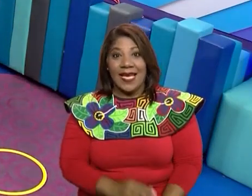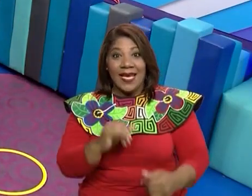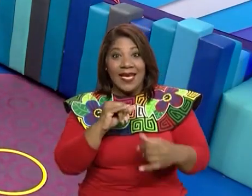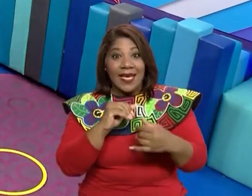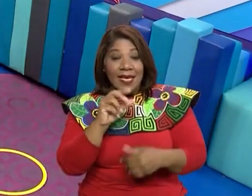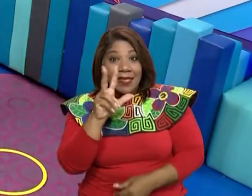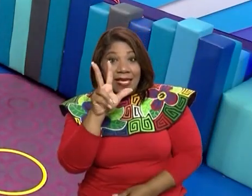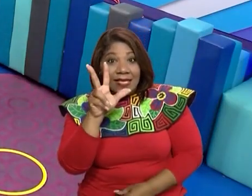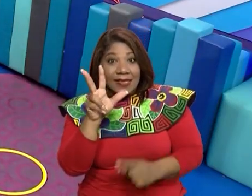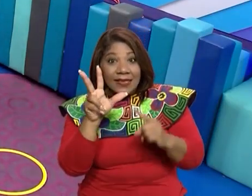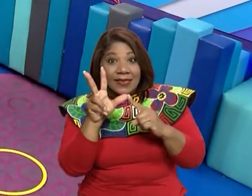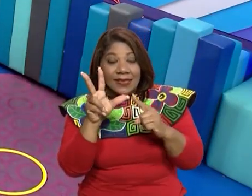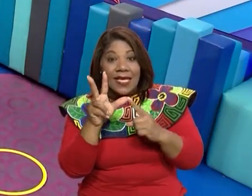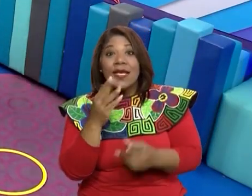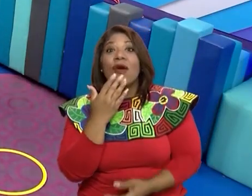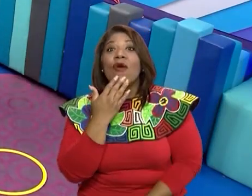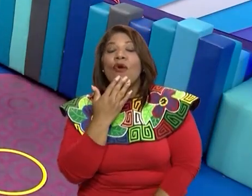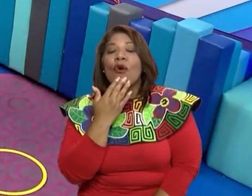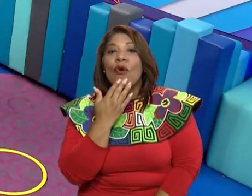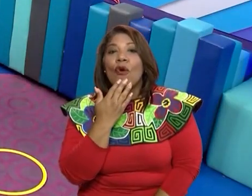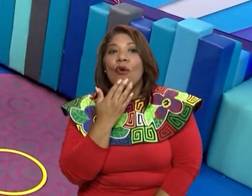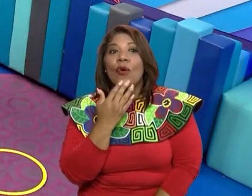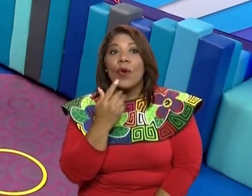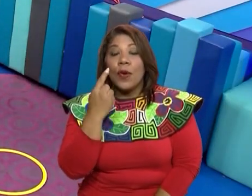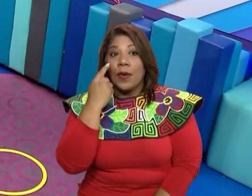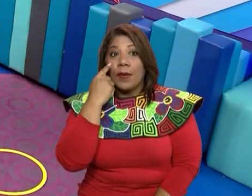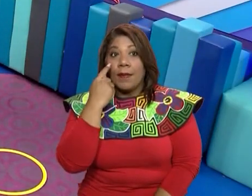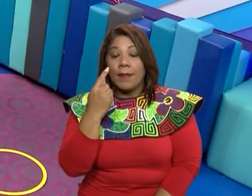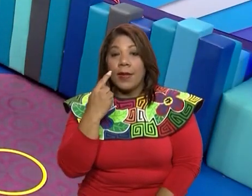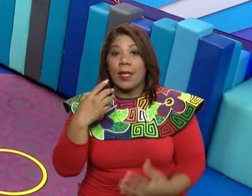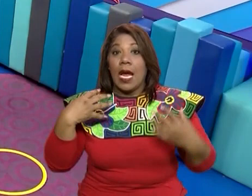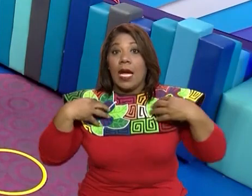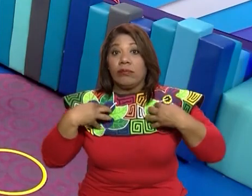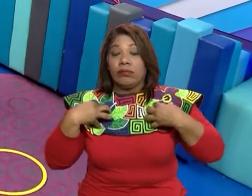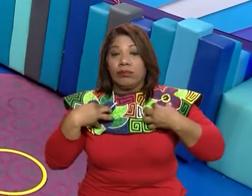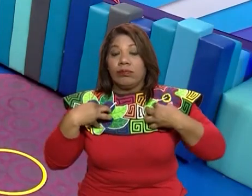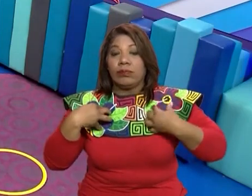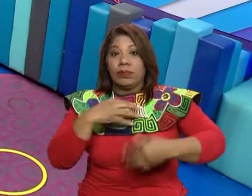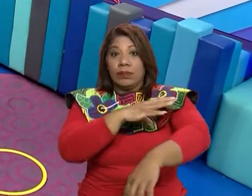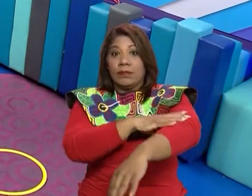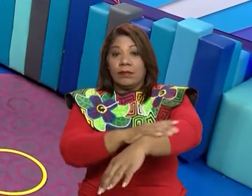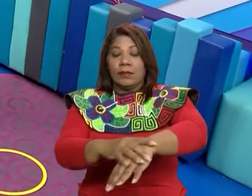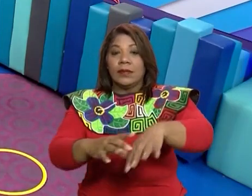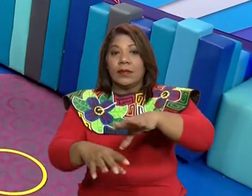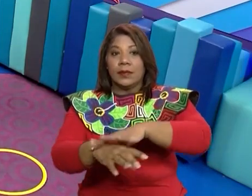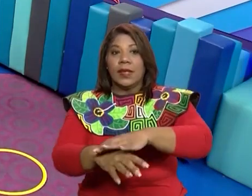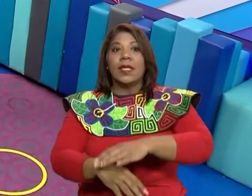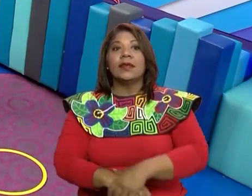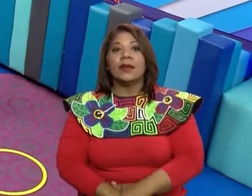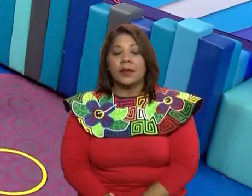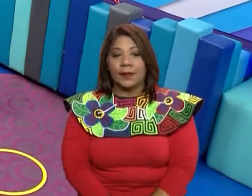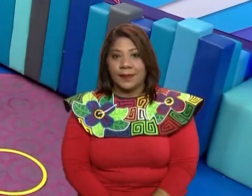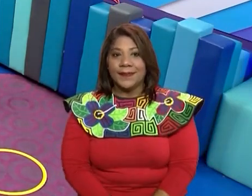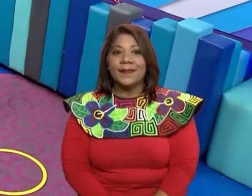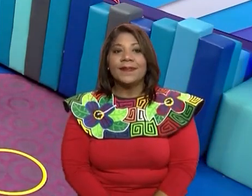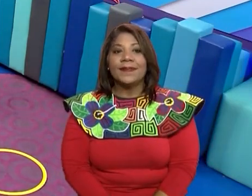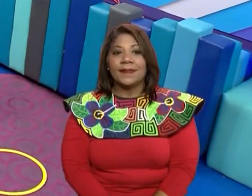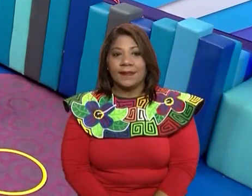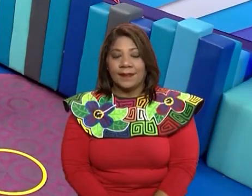color, vamos a trabajar la parte del tronco que involucra pectorales y brazos. ¿Cómo lo vamos a hacer?